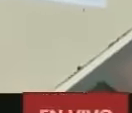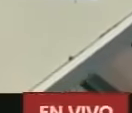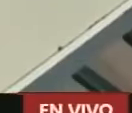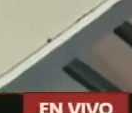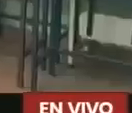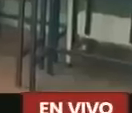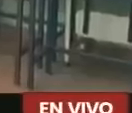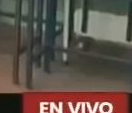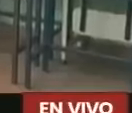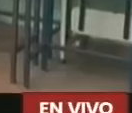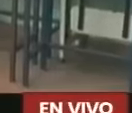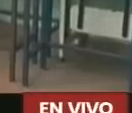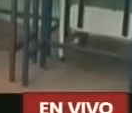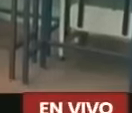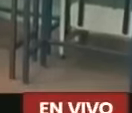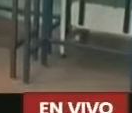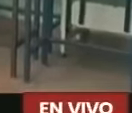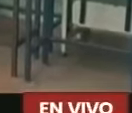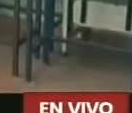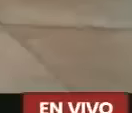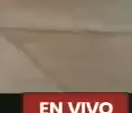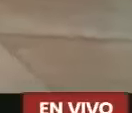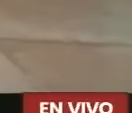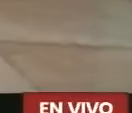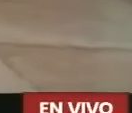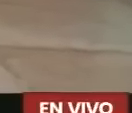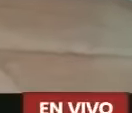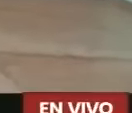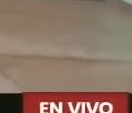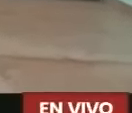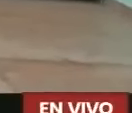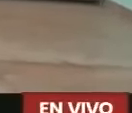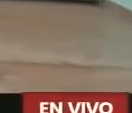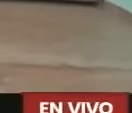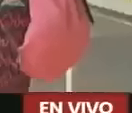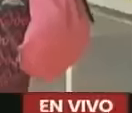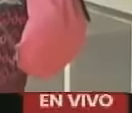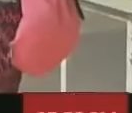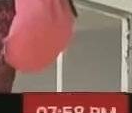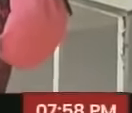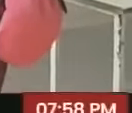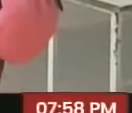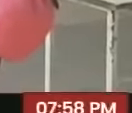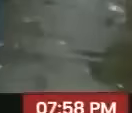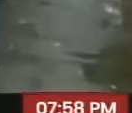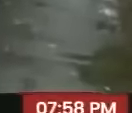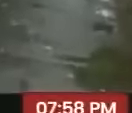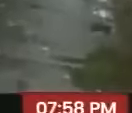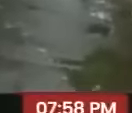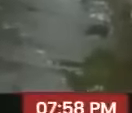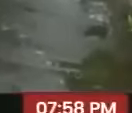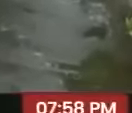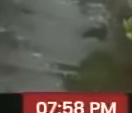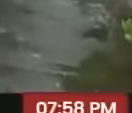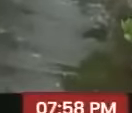Comunitaria Sabemos De la firmeza Y la seriedad De nuestro gobierno Y por eso Estamos aquí